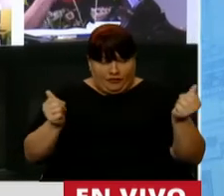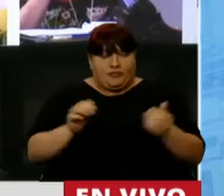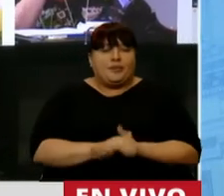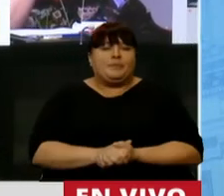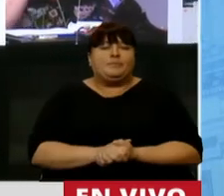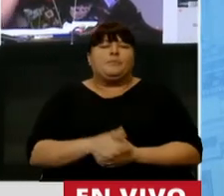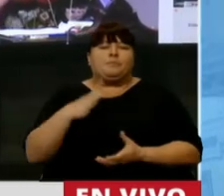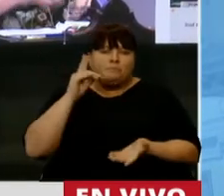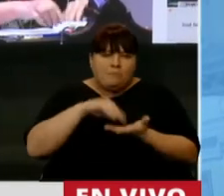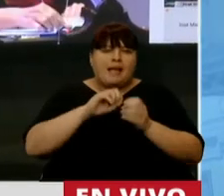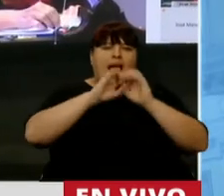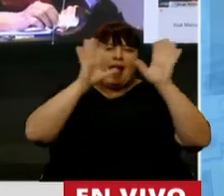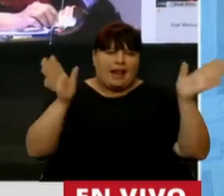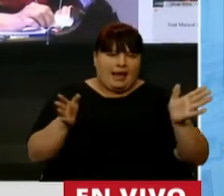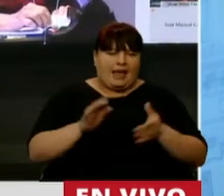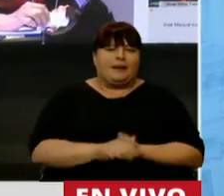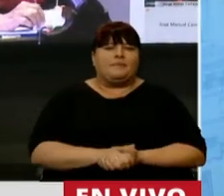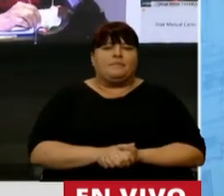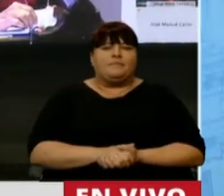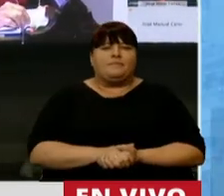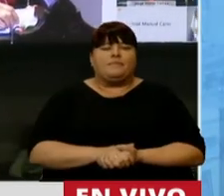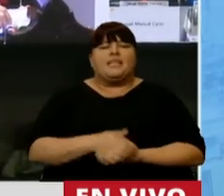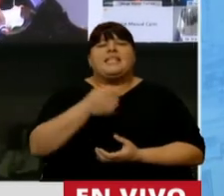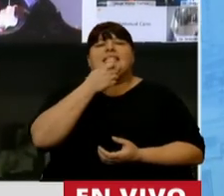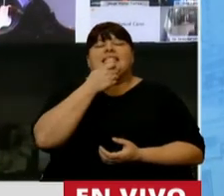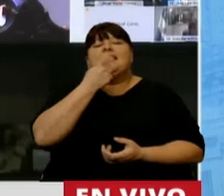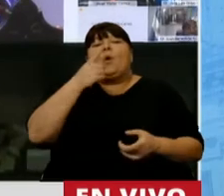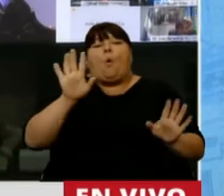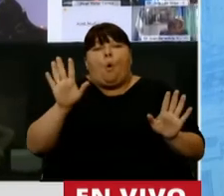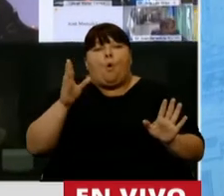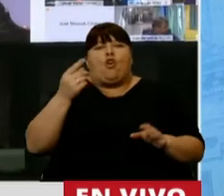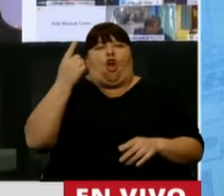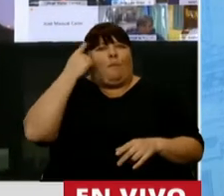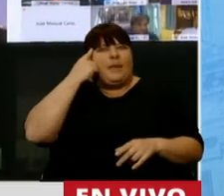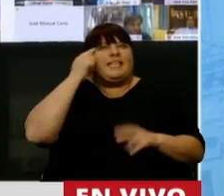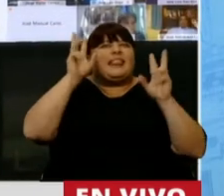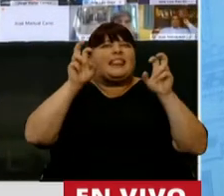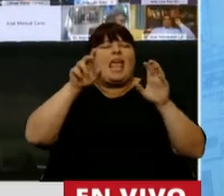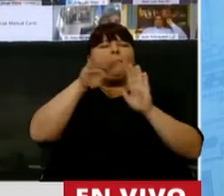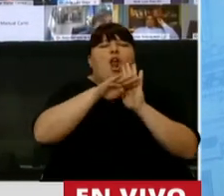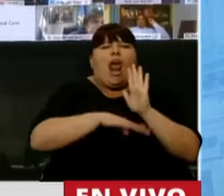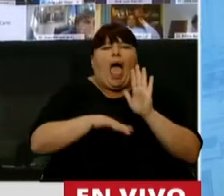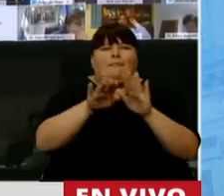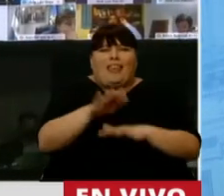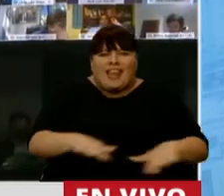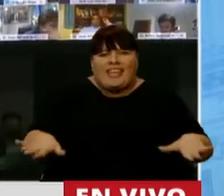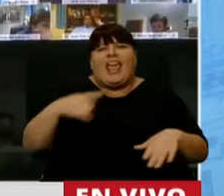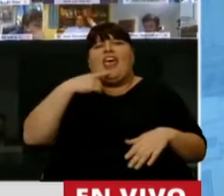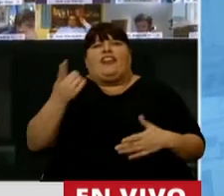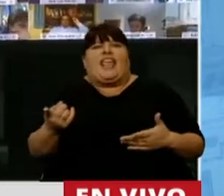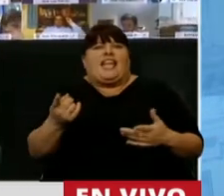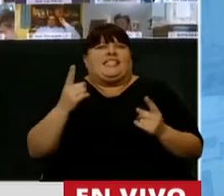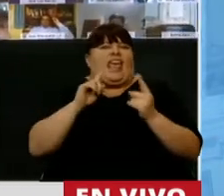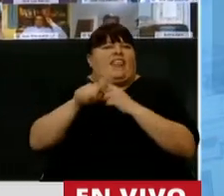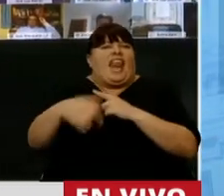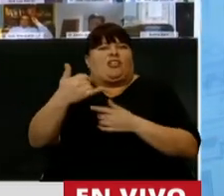vamos a aclarar que además si uno tomara los programas de niñez tal como se dicen los de impacto